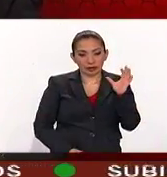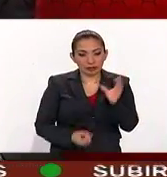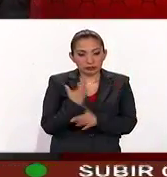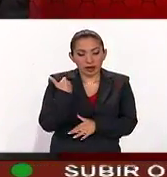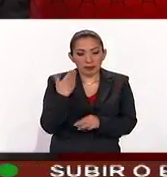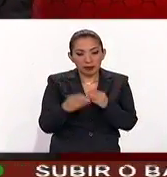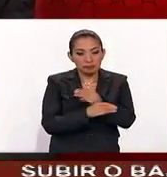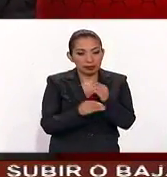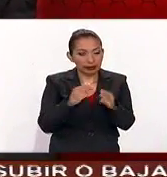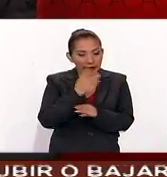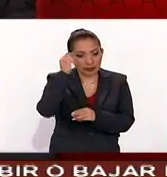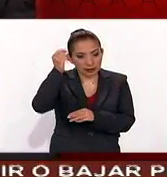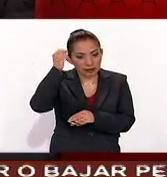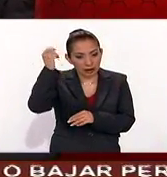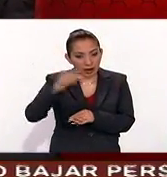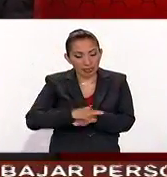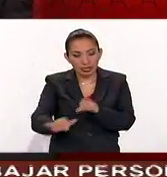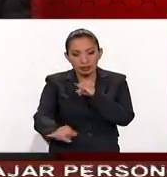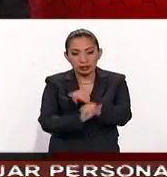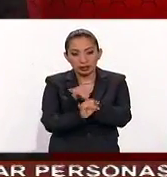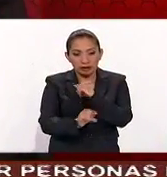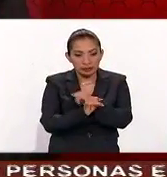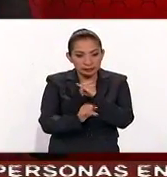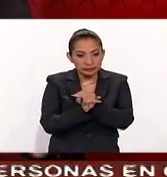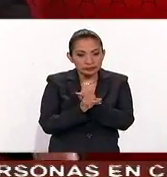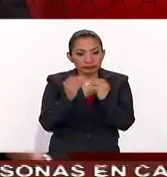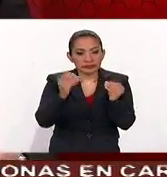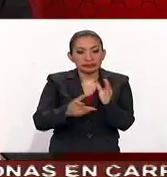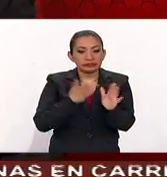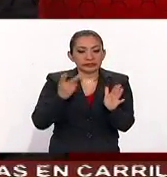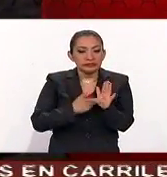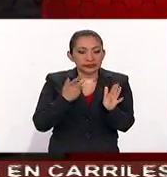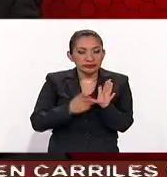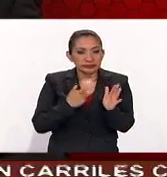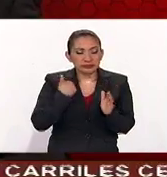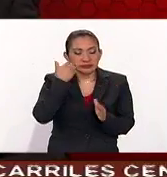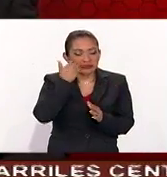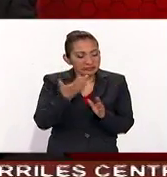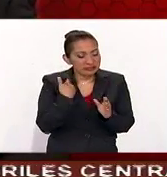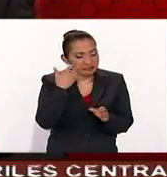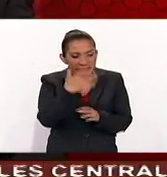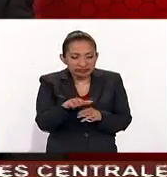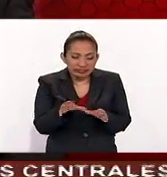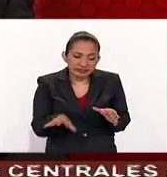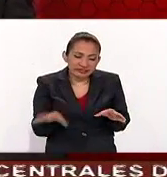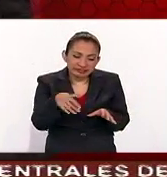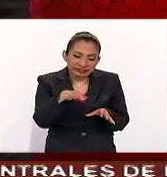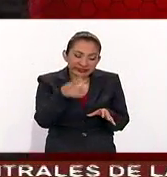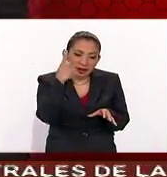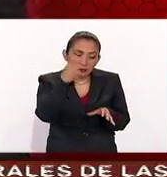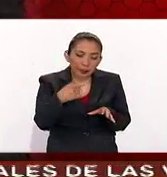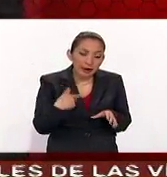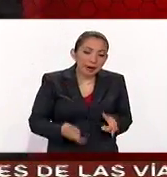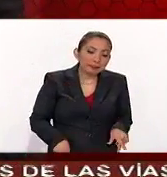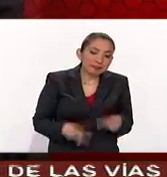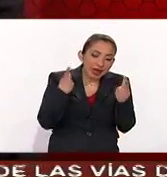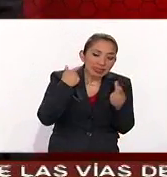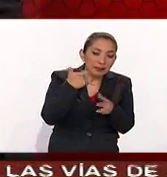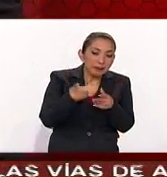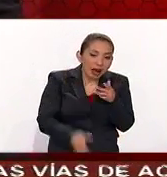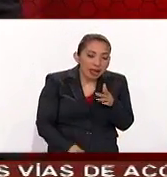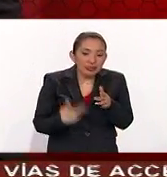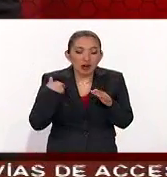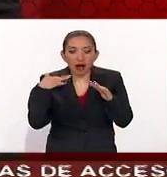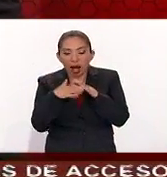herramientas tecnológicas principalmente el internet muchas veces las personas queremos encontrar una oferta y te